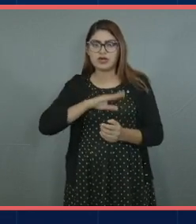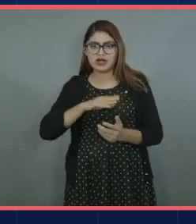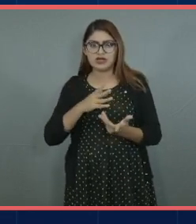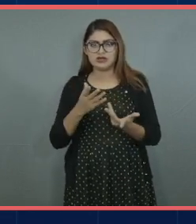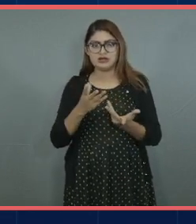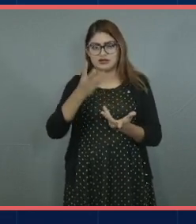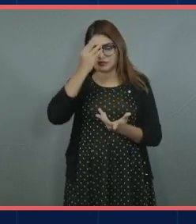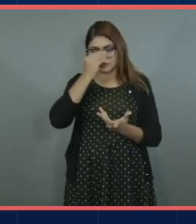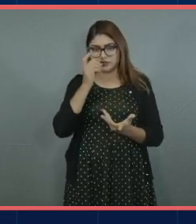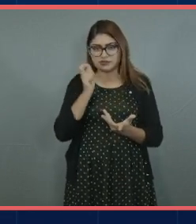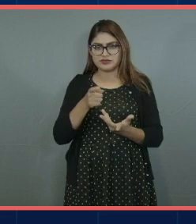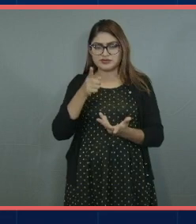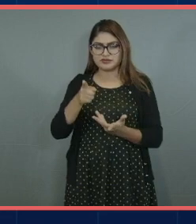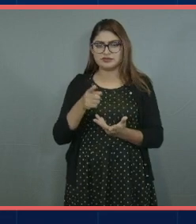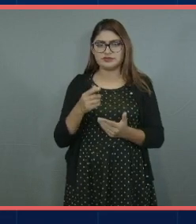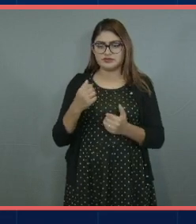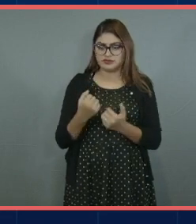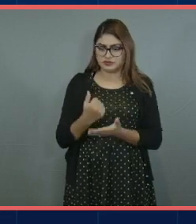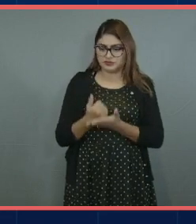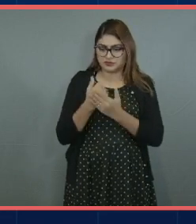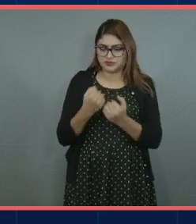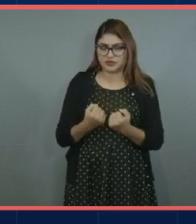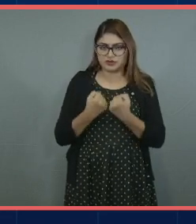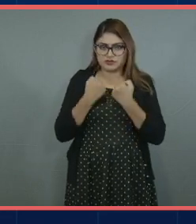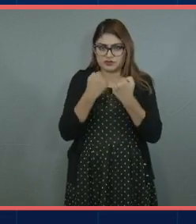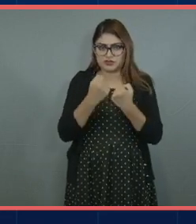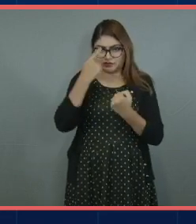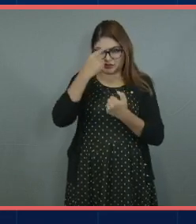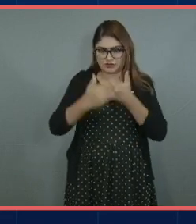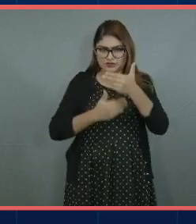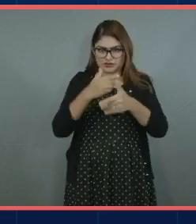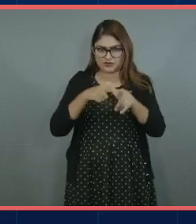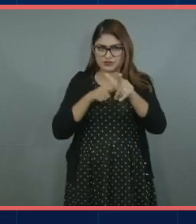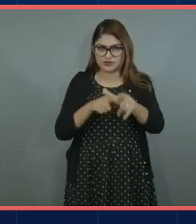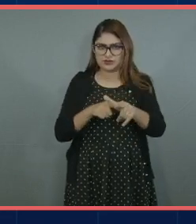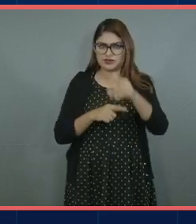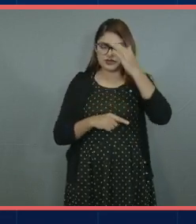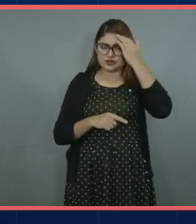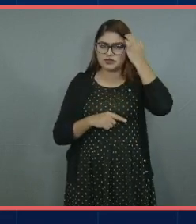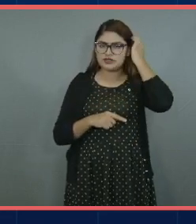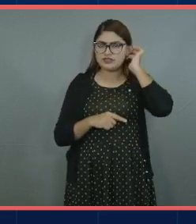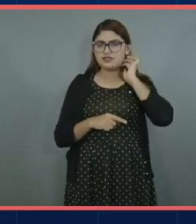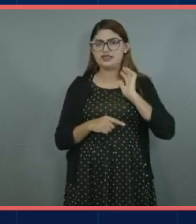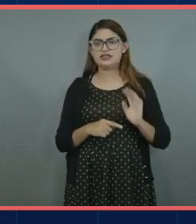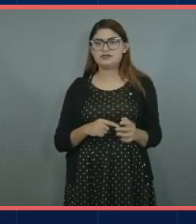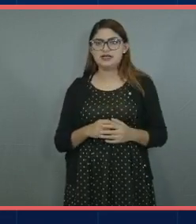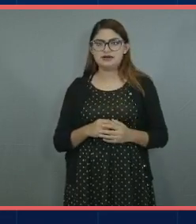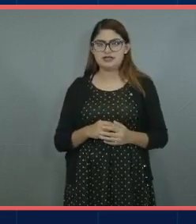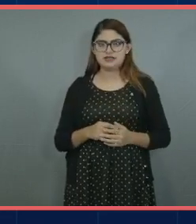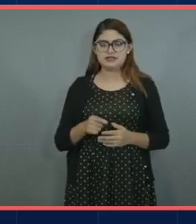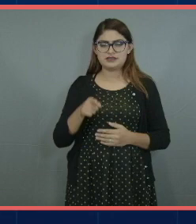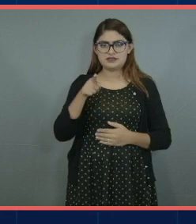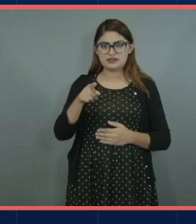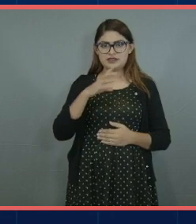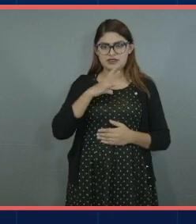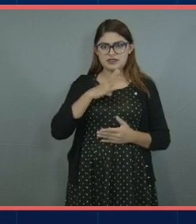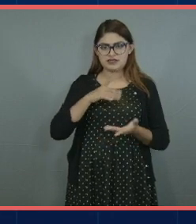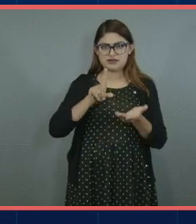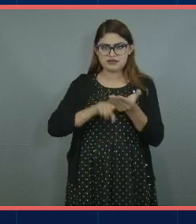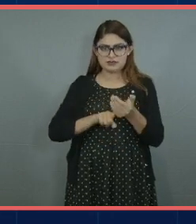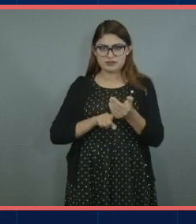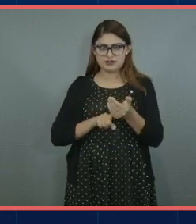dar fuerza para para continuar y son de las que más vamos a aprender entonces que tomen todo con